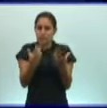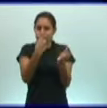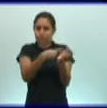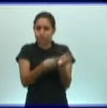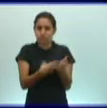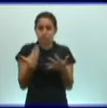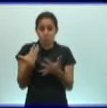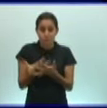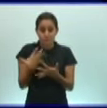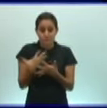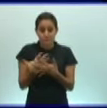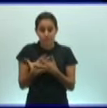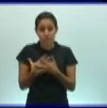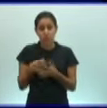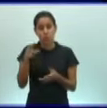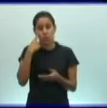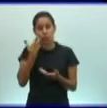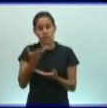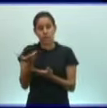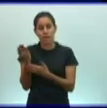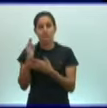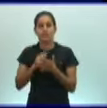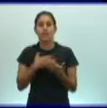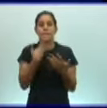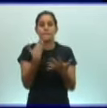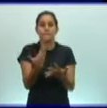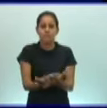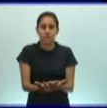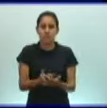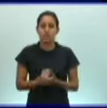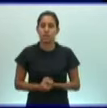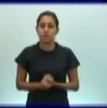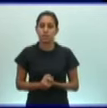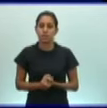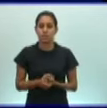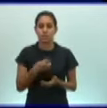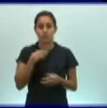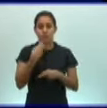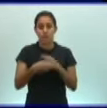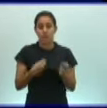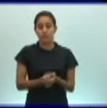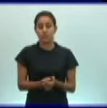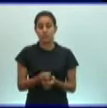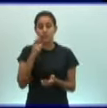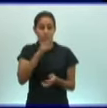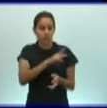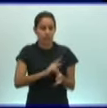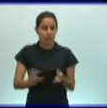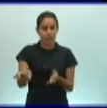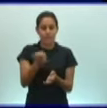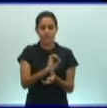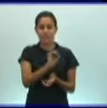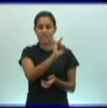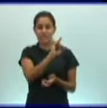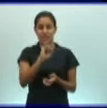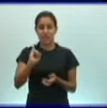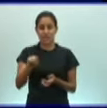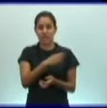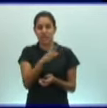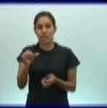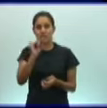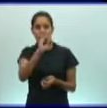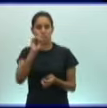Criterios comparativos que yo les estoy presentando y que ustedes pueden estar revisando en la página 76 a la 78 del libro de texto.